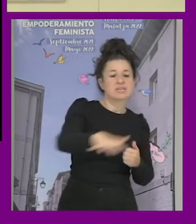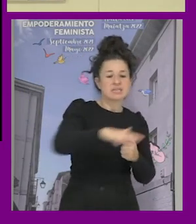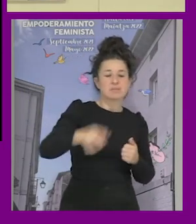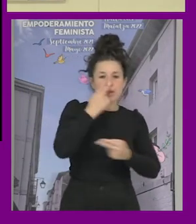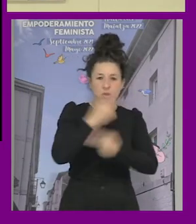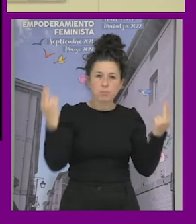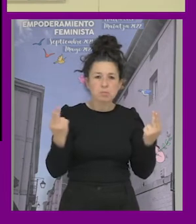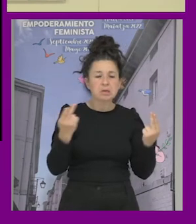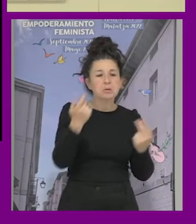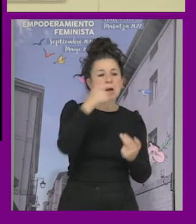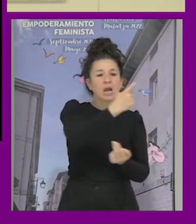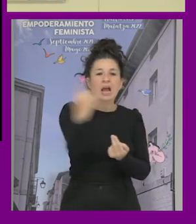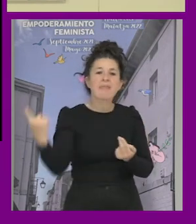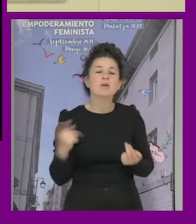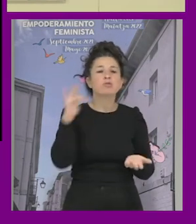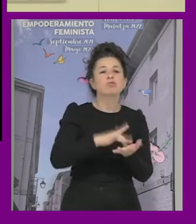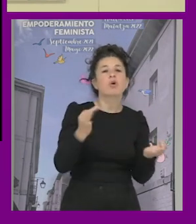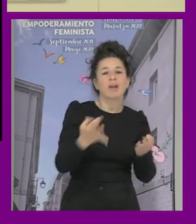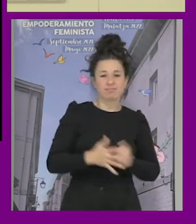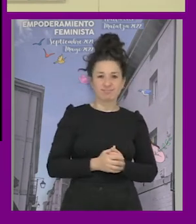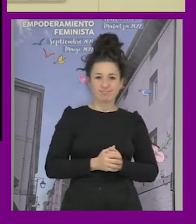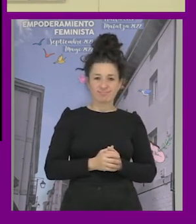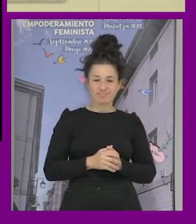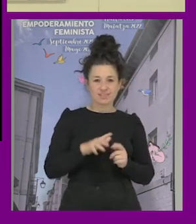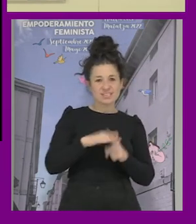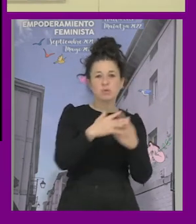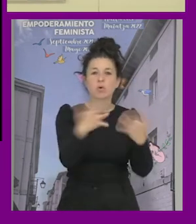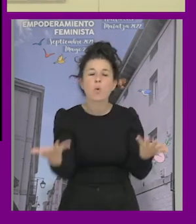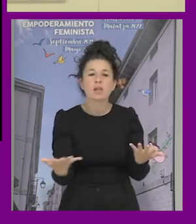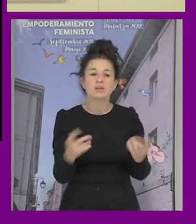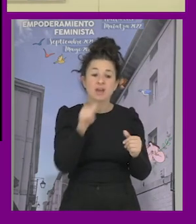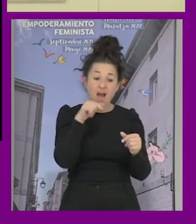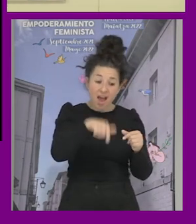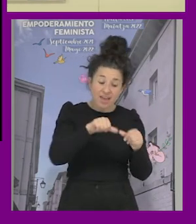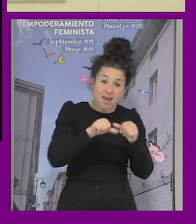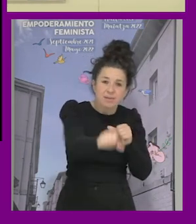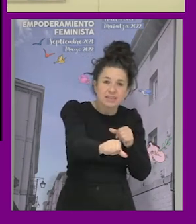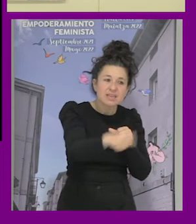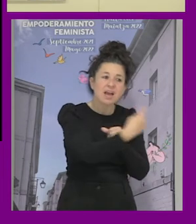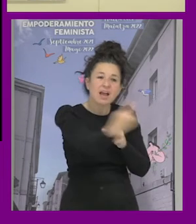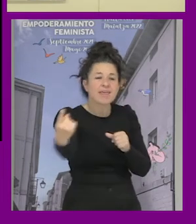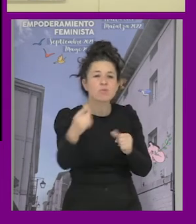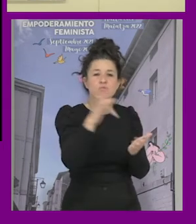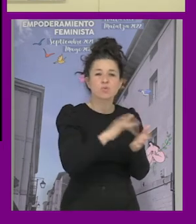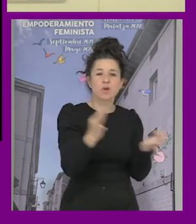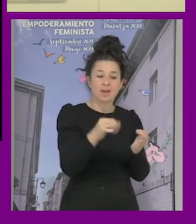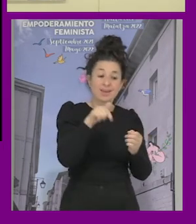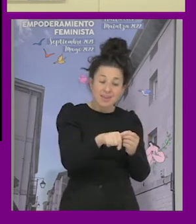espacio público y a partir de aquí vamos a ver lo que le pasa a cada una y quizá desde ahí por ejemplo podemos